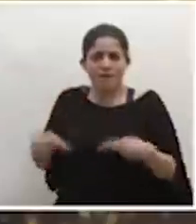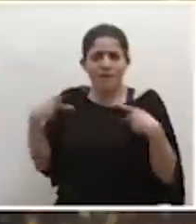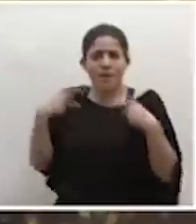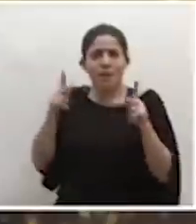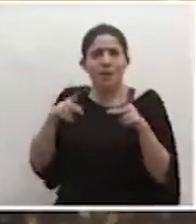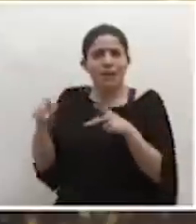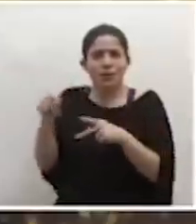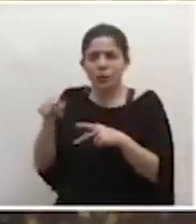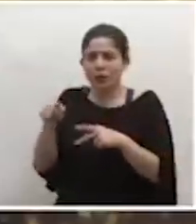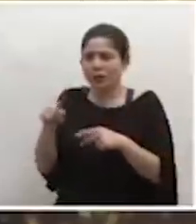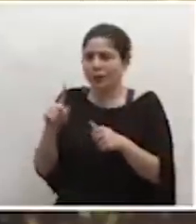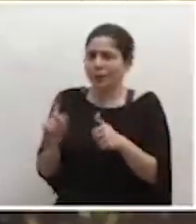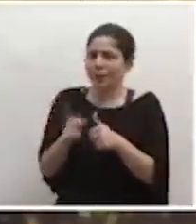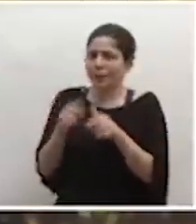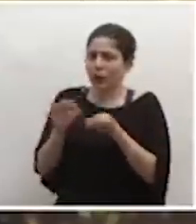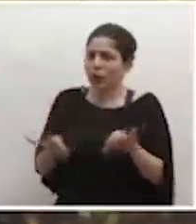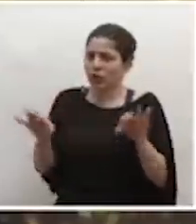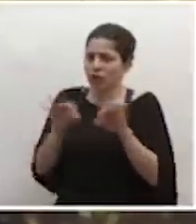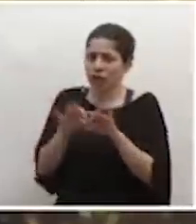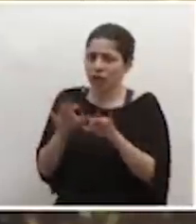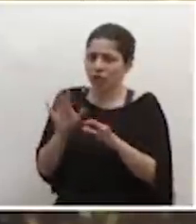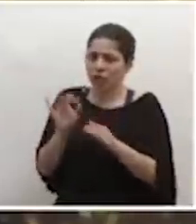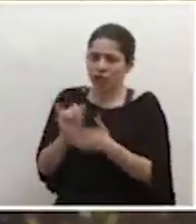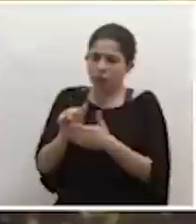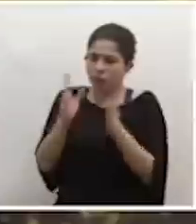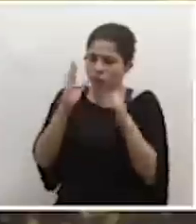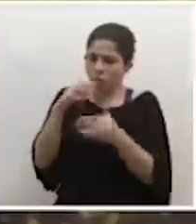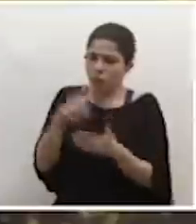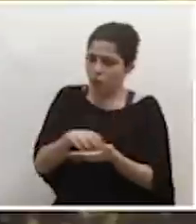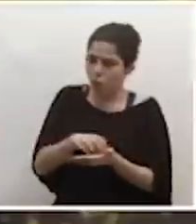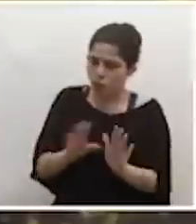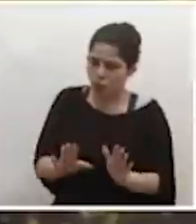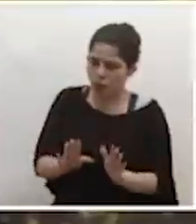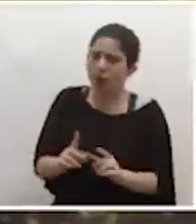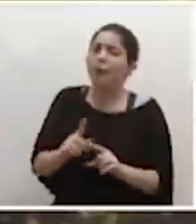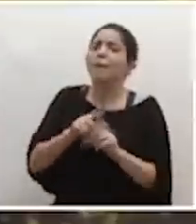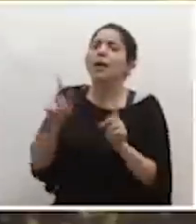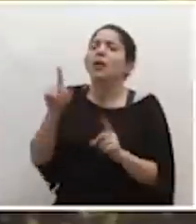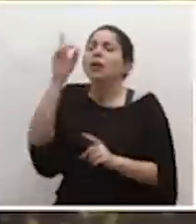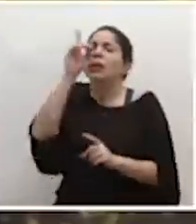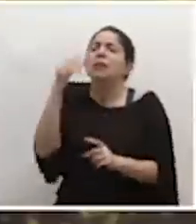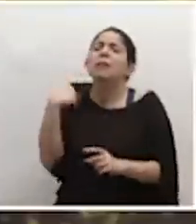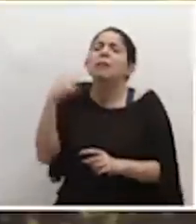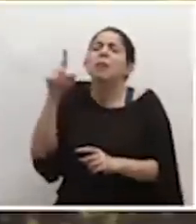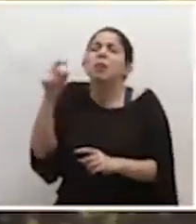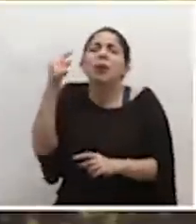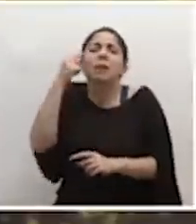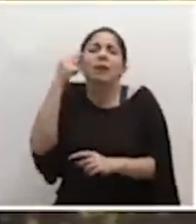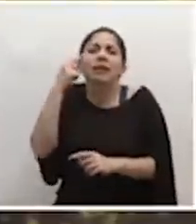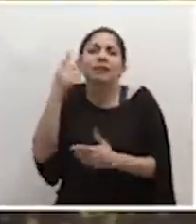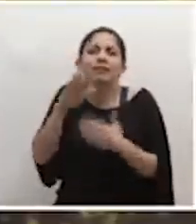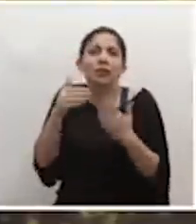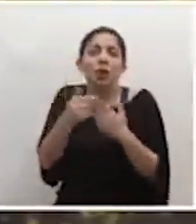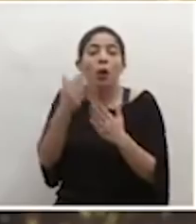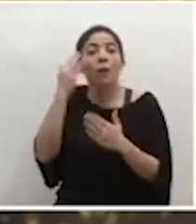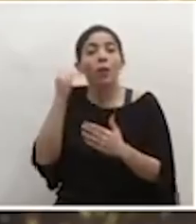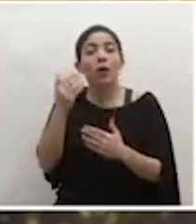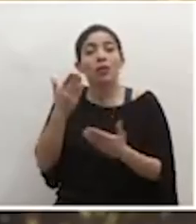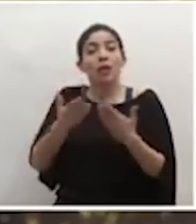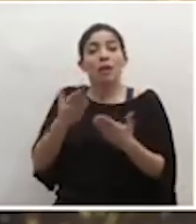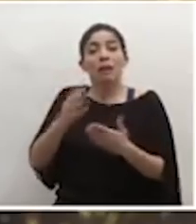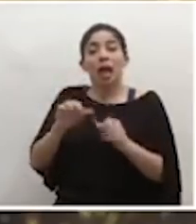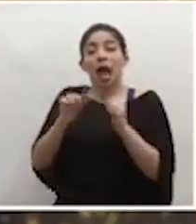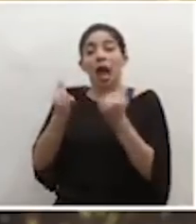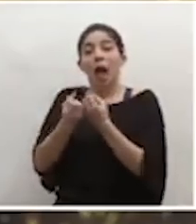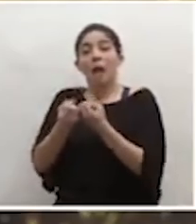personas es la prioridad. Eso no se debe poner en duda. Entonces, Daniel, pero hay que pensar en todo, porque desde el privilegio, tal vez, del